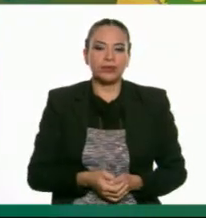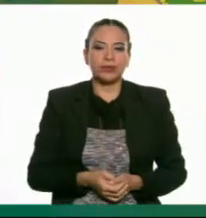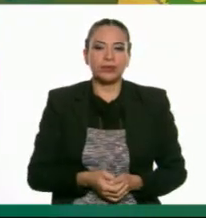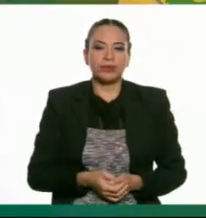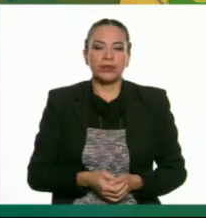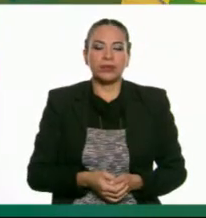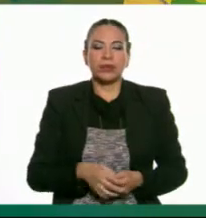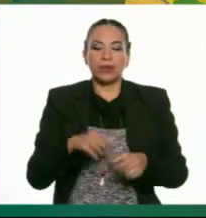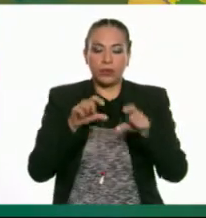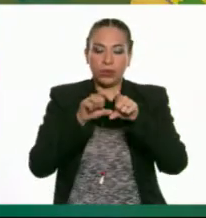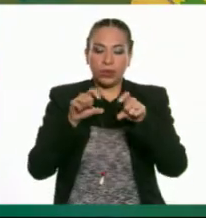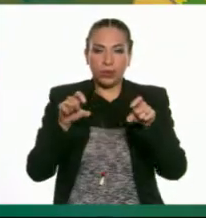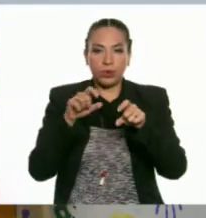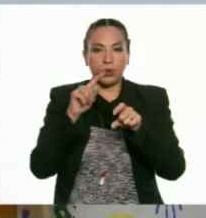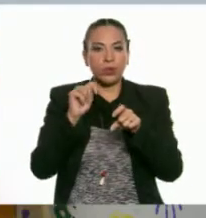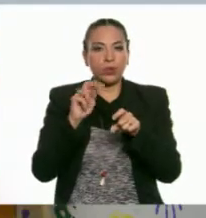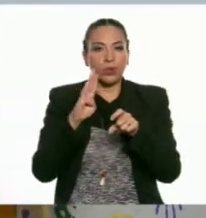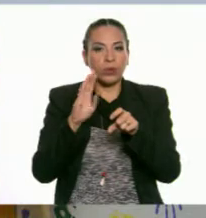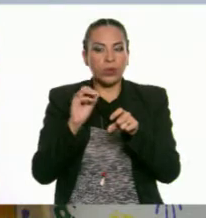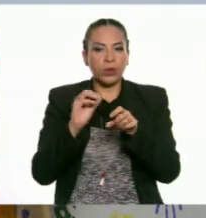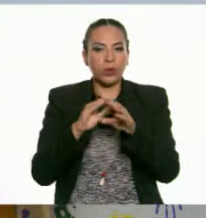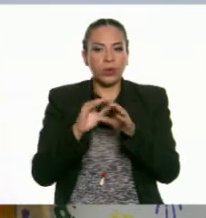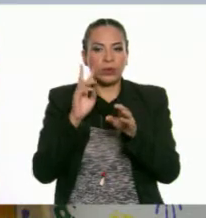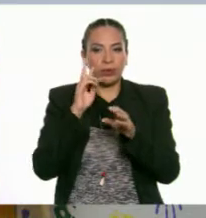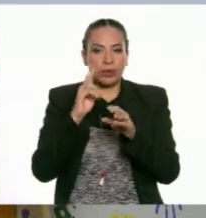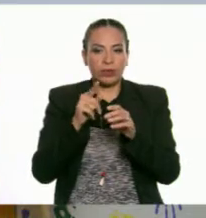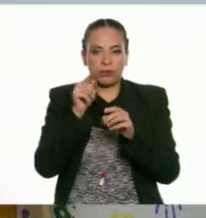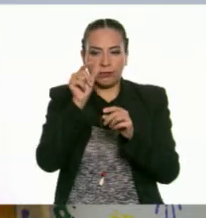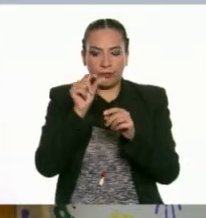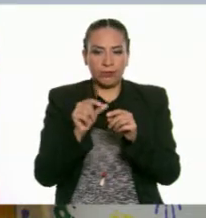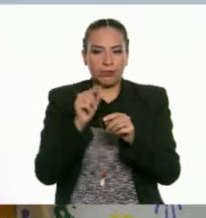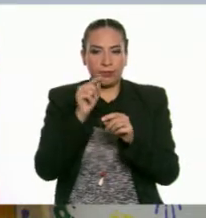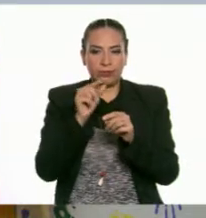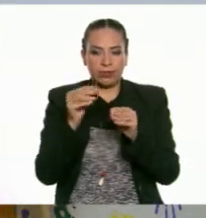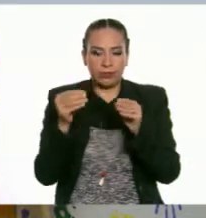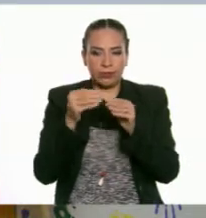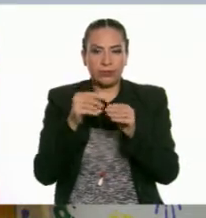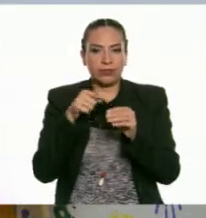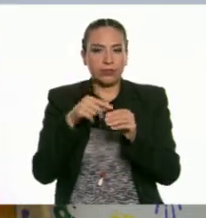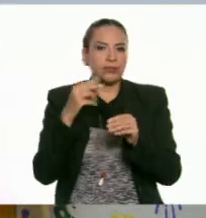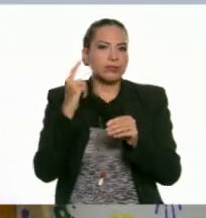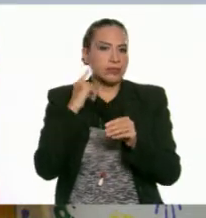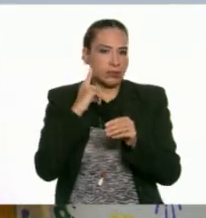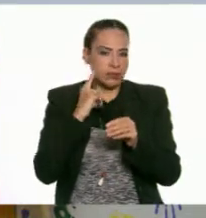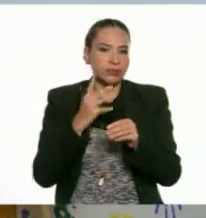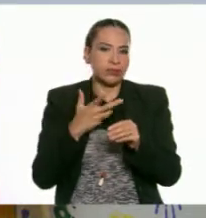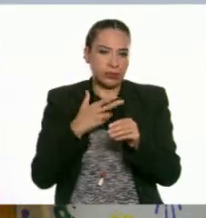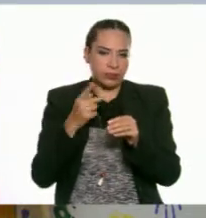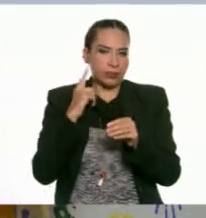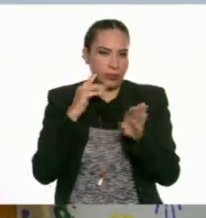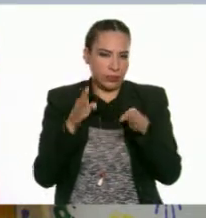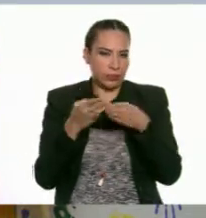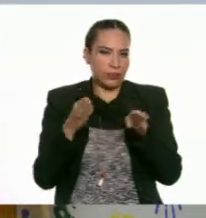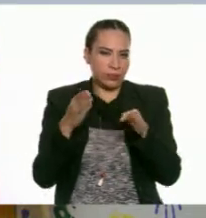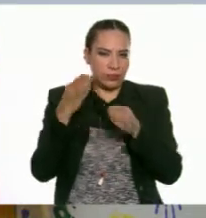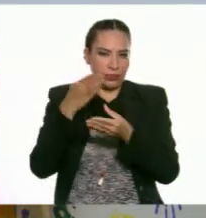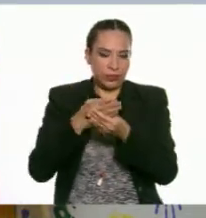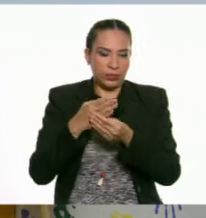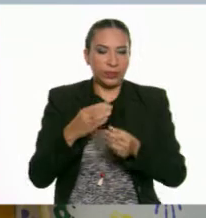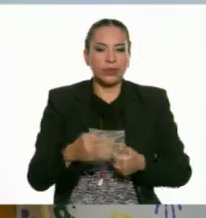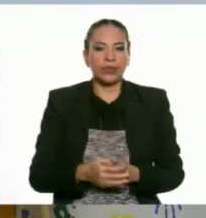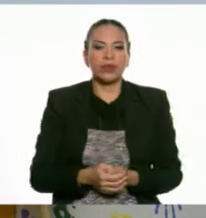Y al tubo le vamos a cortar un rectángulo donde quepa nuestro dispositivo en el que vamos a reproducir una canción.